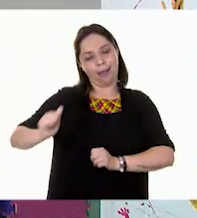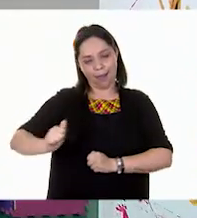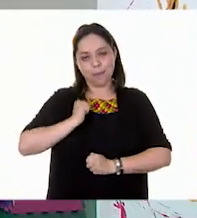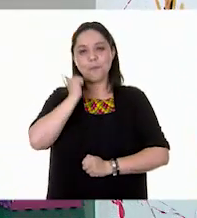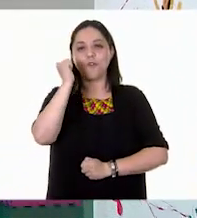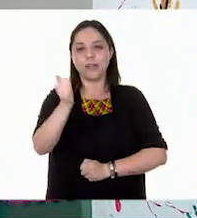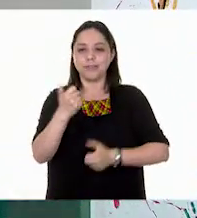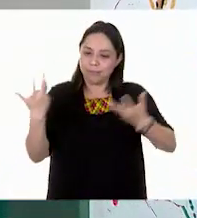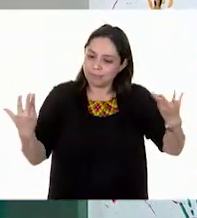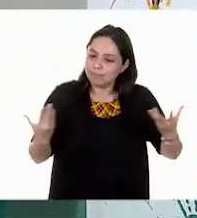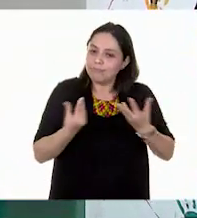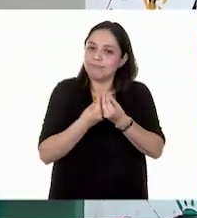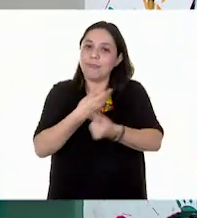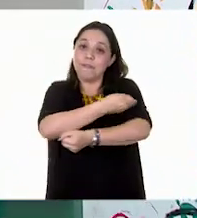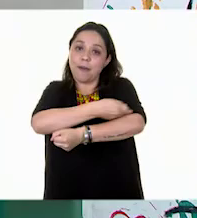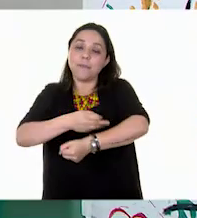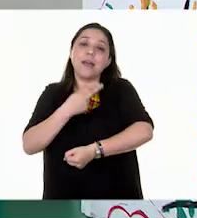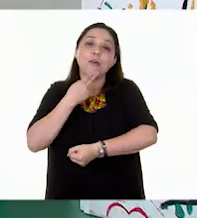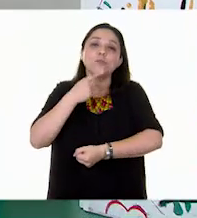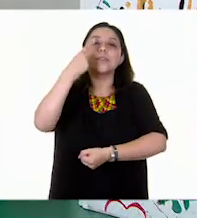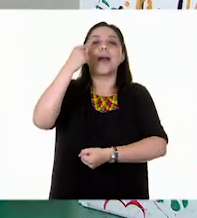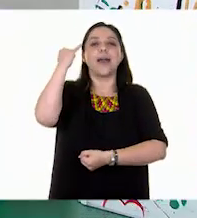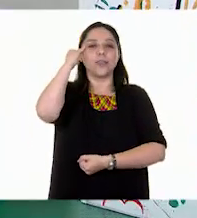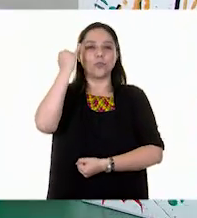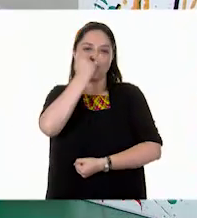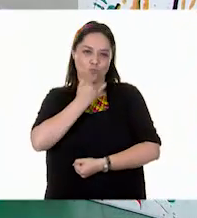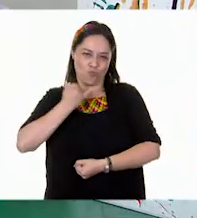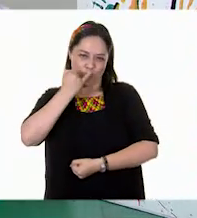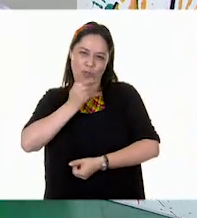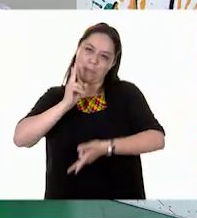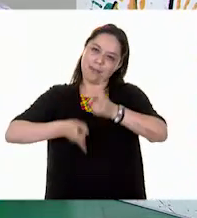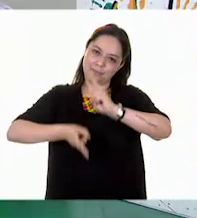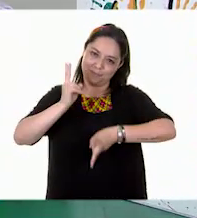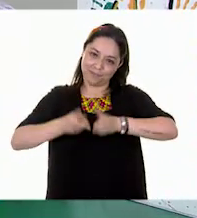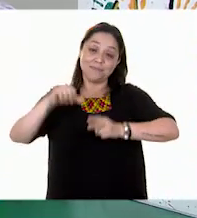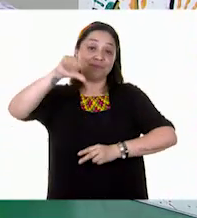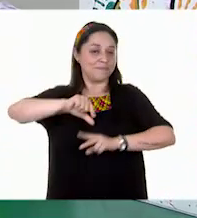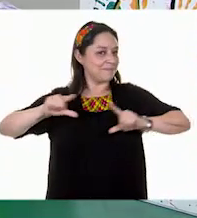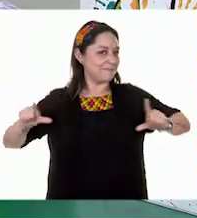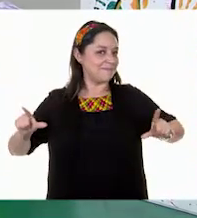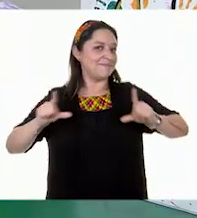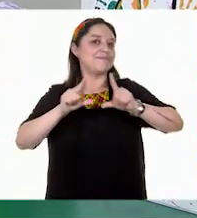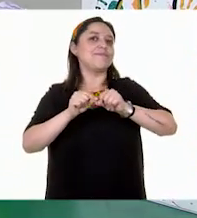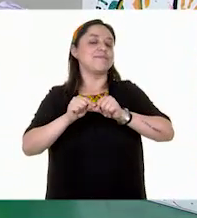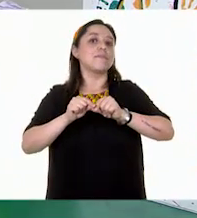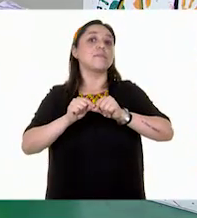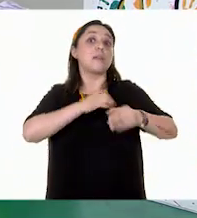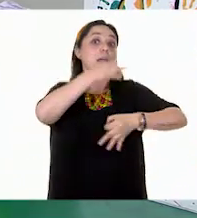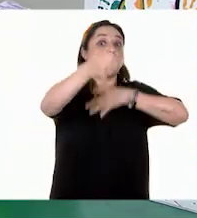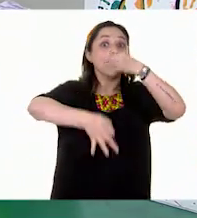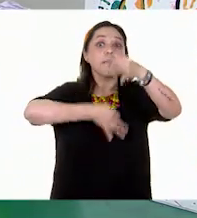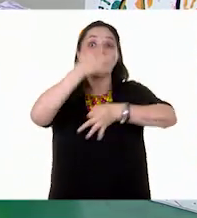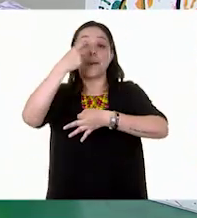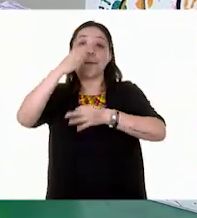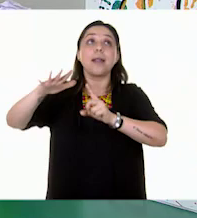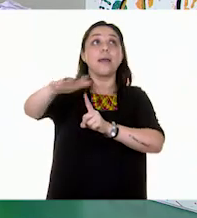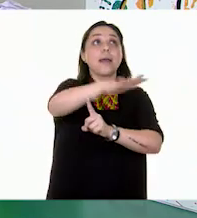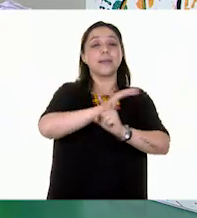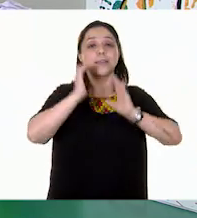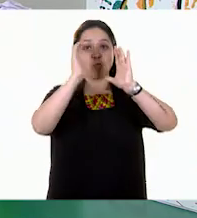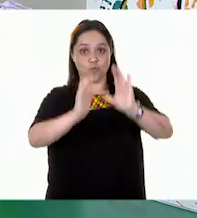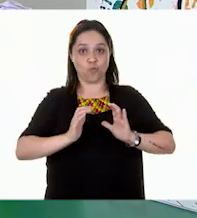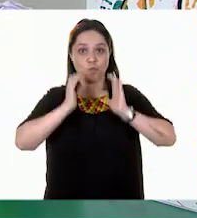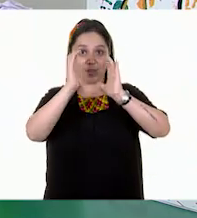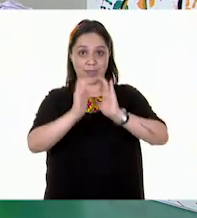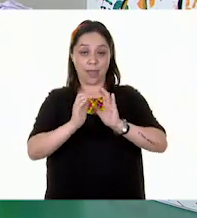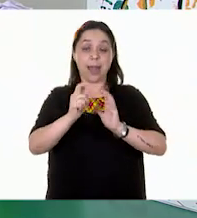practicarla y platica con tu familia en tu lengua materna. Por hoy hemos terminado con una campaña a favor del medio ambiente. Gracias